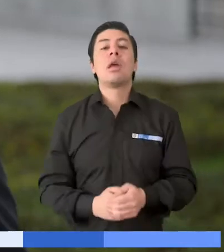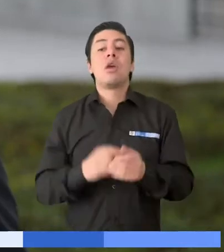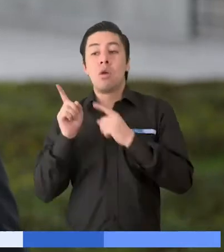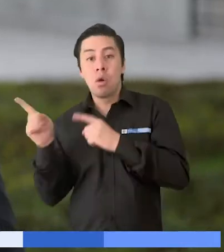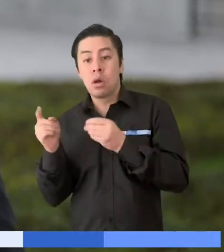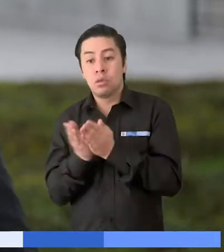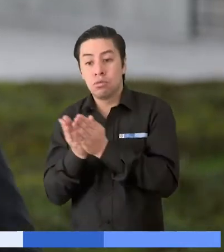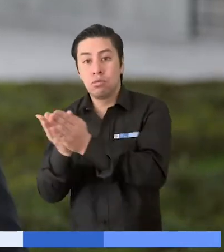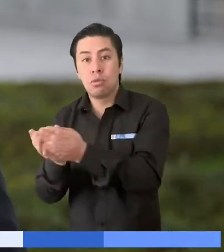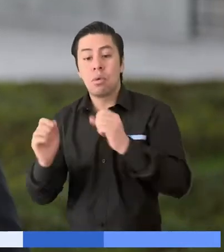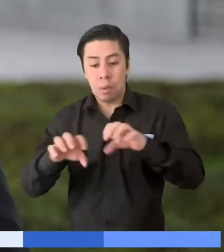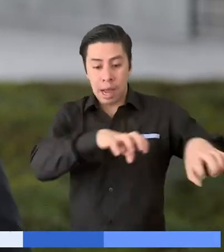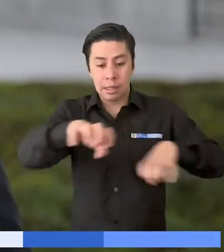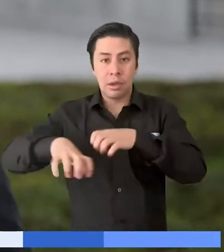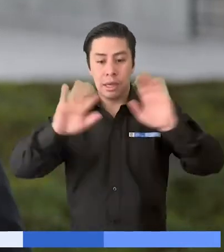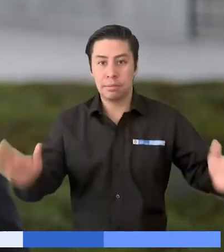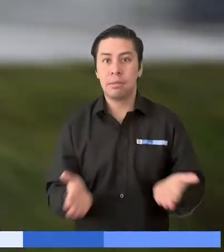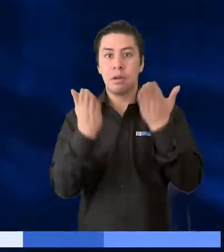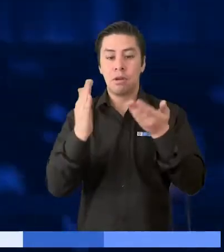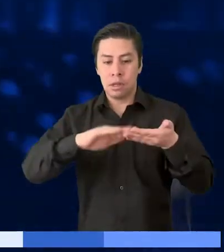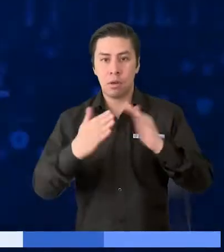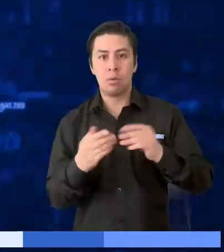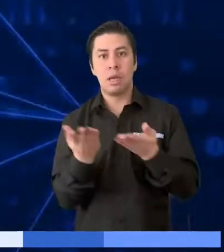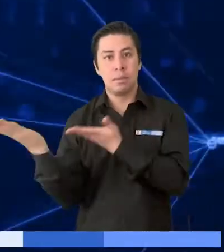colectivos mejoren sus actividades comunitarias.